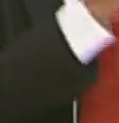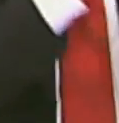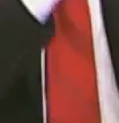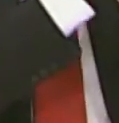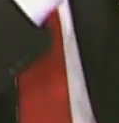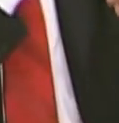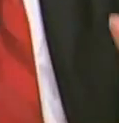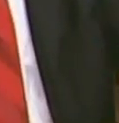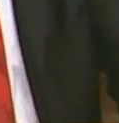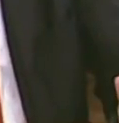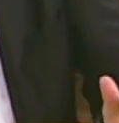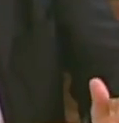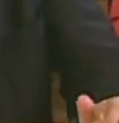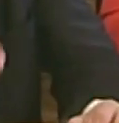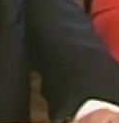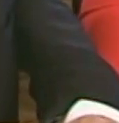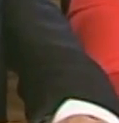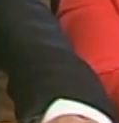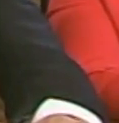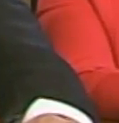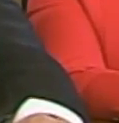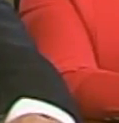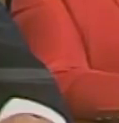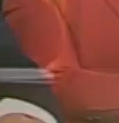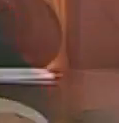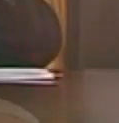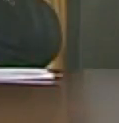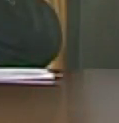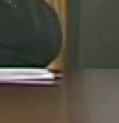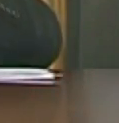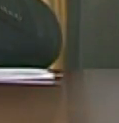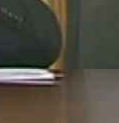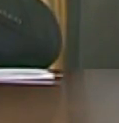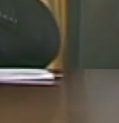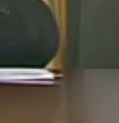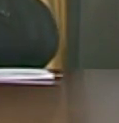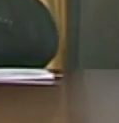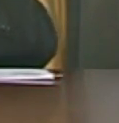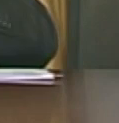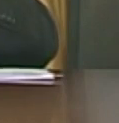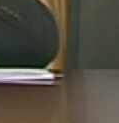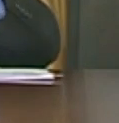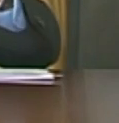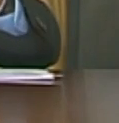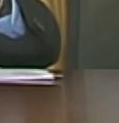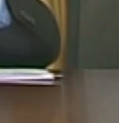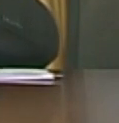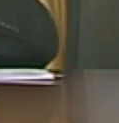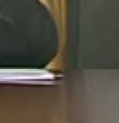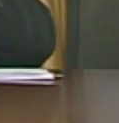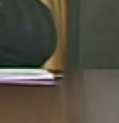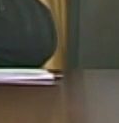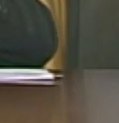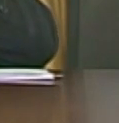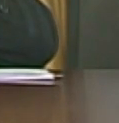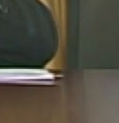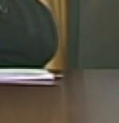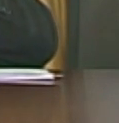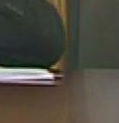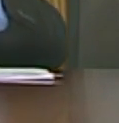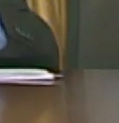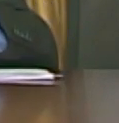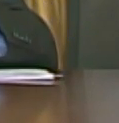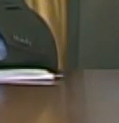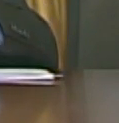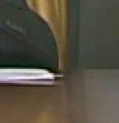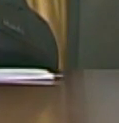y además repararemos reconstruiremos como nuevas 500 mil viviendas más en la gran misión barrienova retricolor